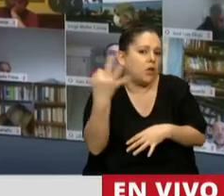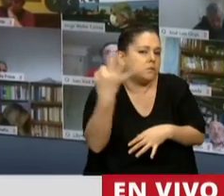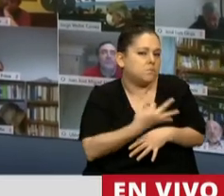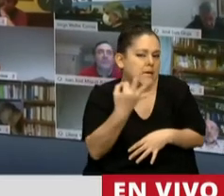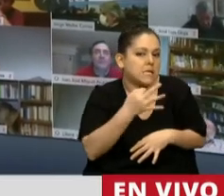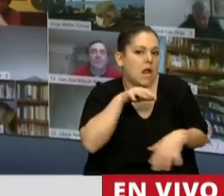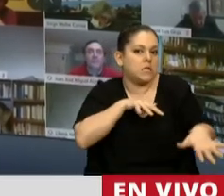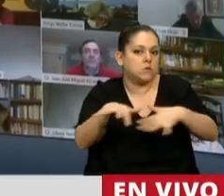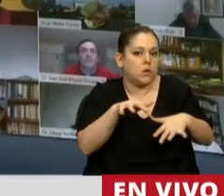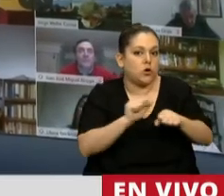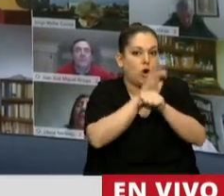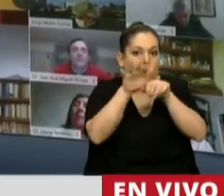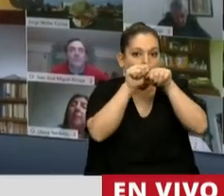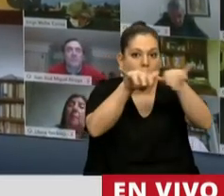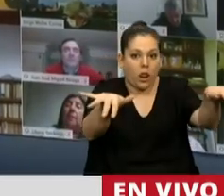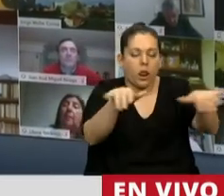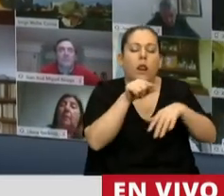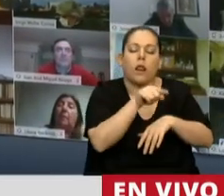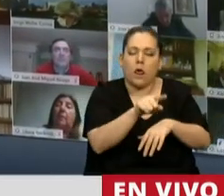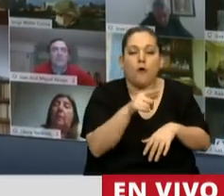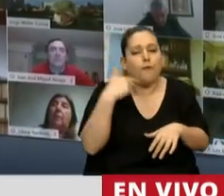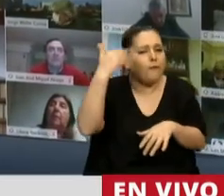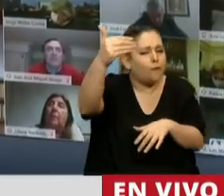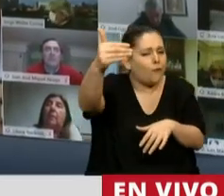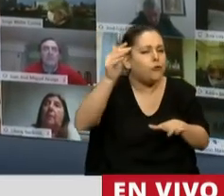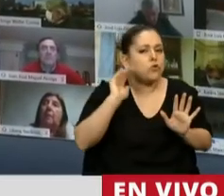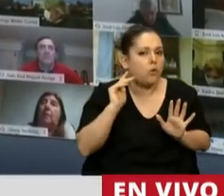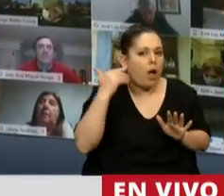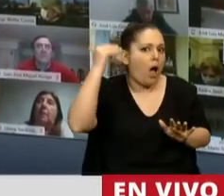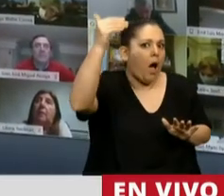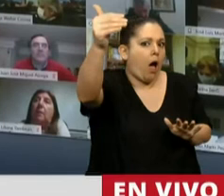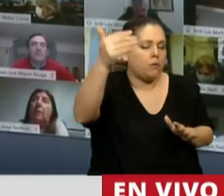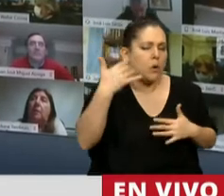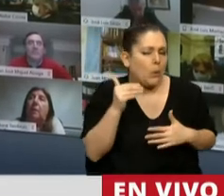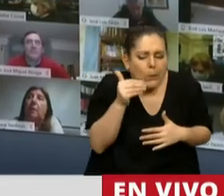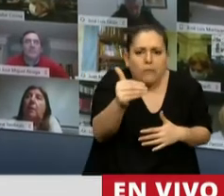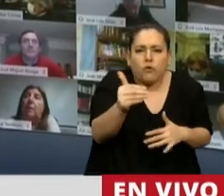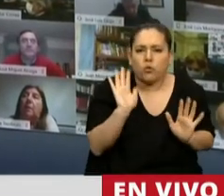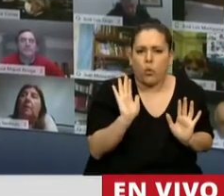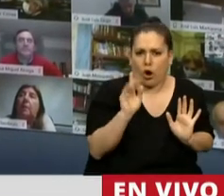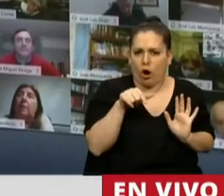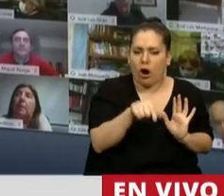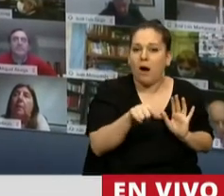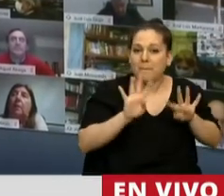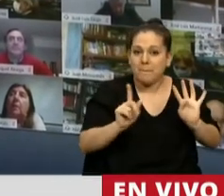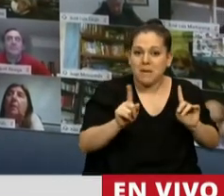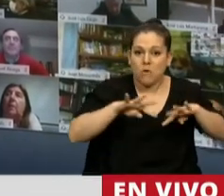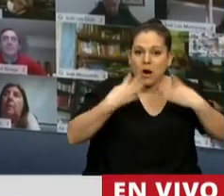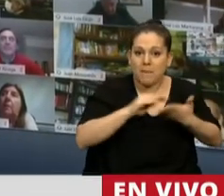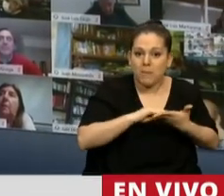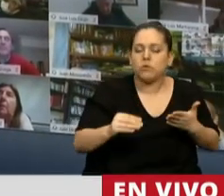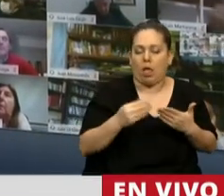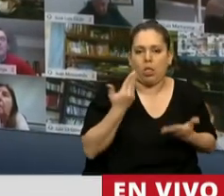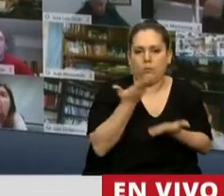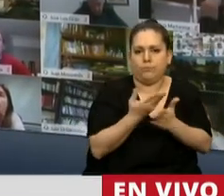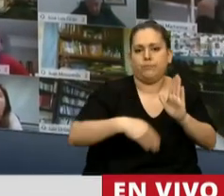marco de la pandemia, en un futuro no muy lejano, esta misma Cámara va a votar un régimen especial